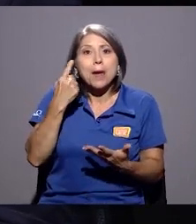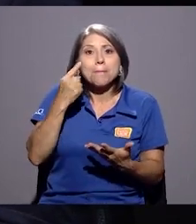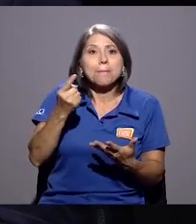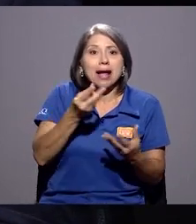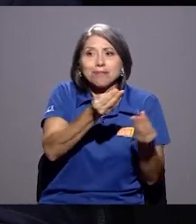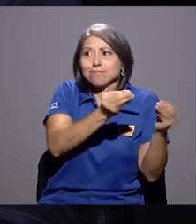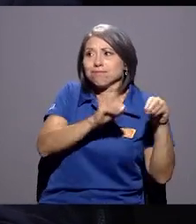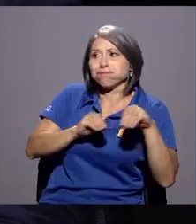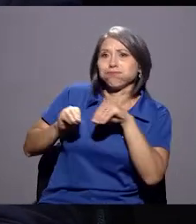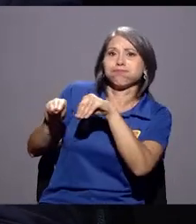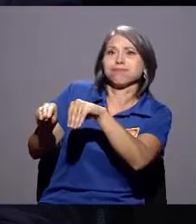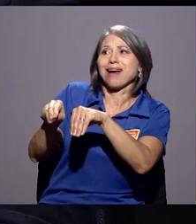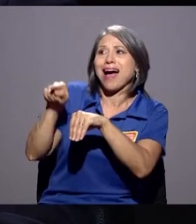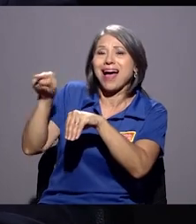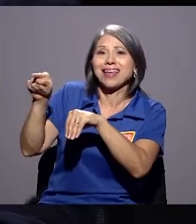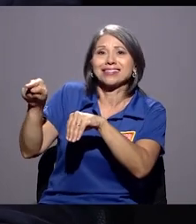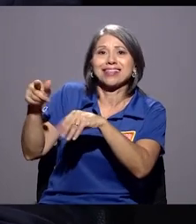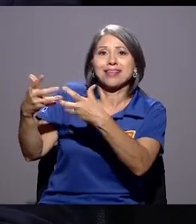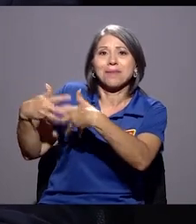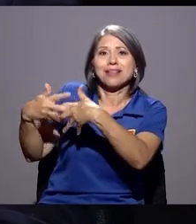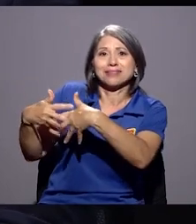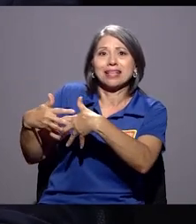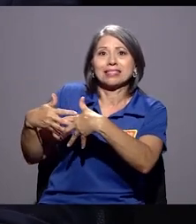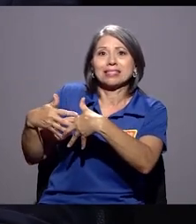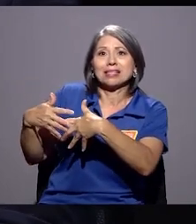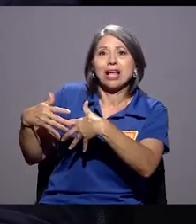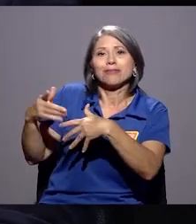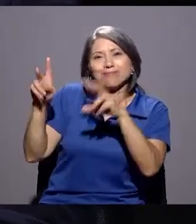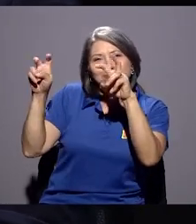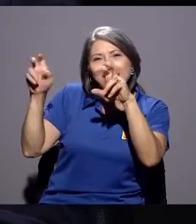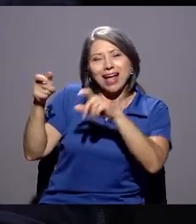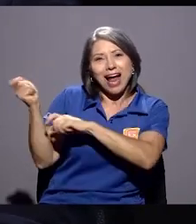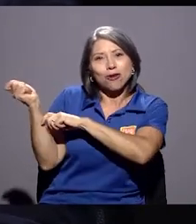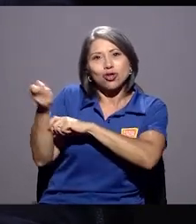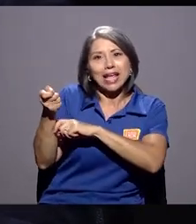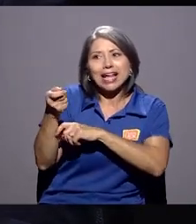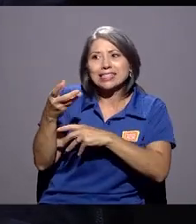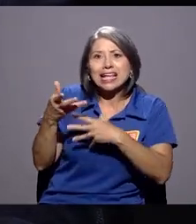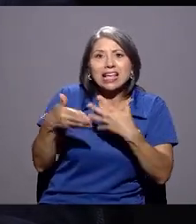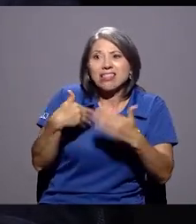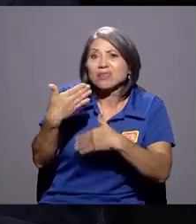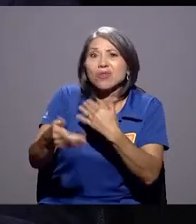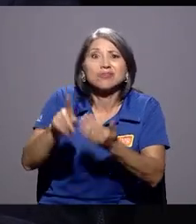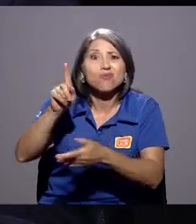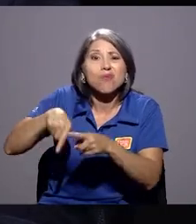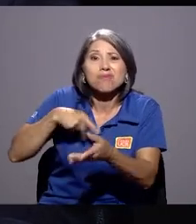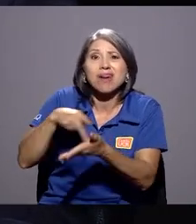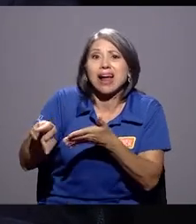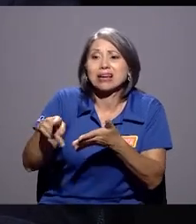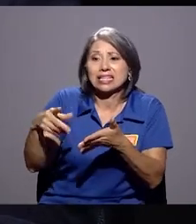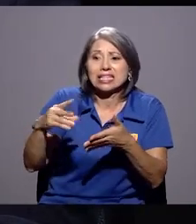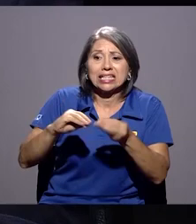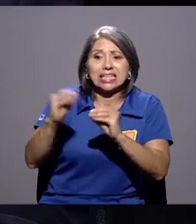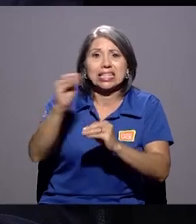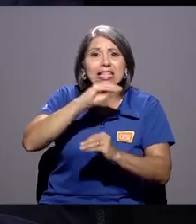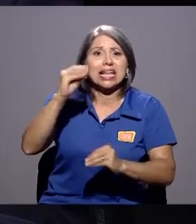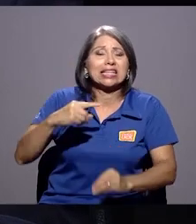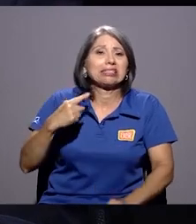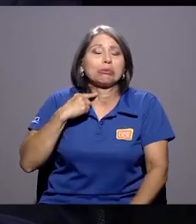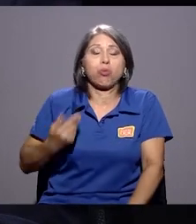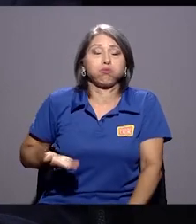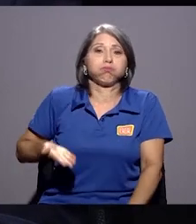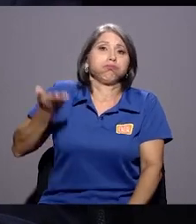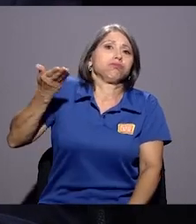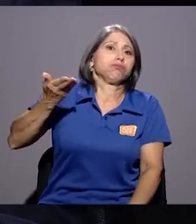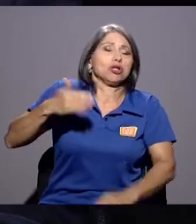garroteras y los pierden, porque efectivamente estamos hablando de tasas de interés elevadísimas, ya ahí sí sobrepasan el